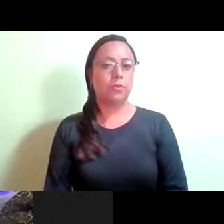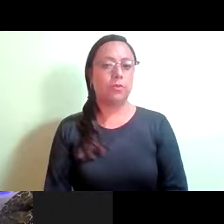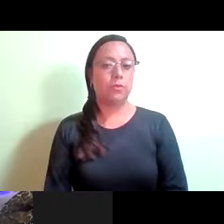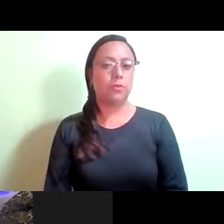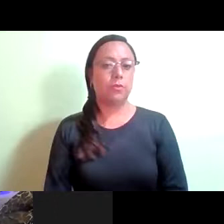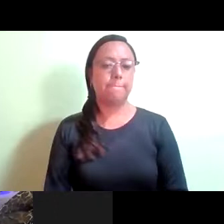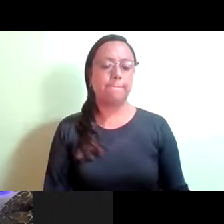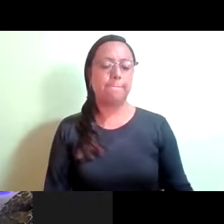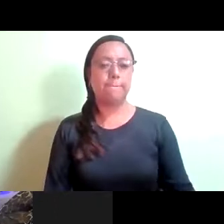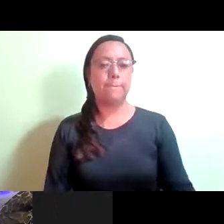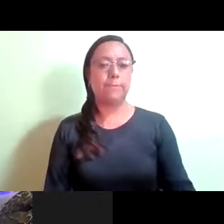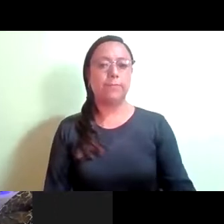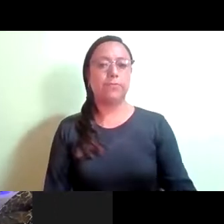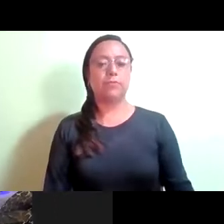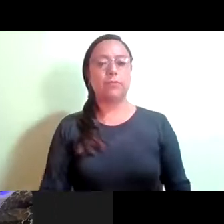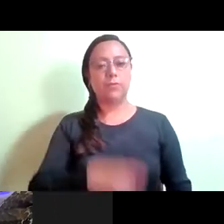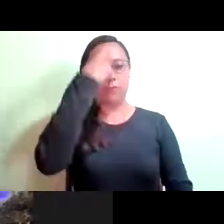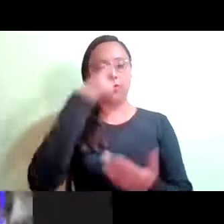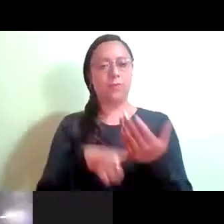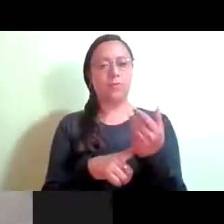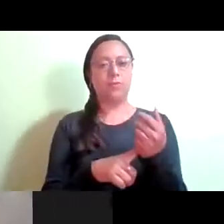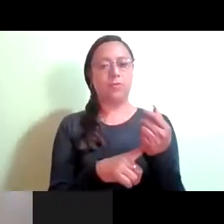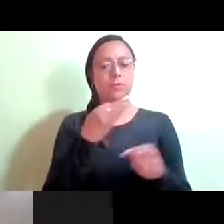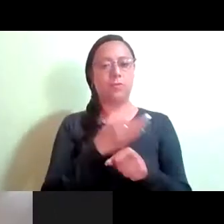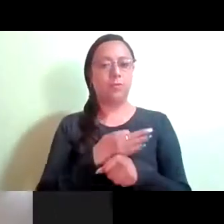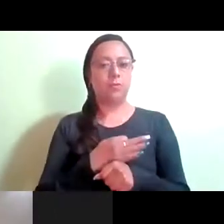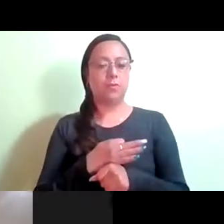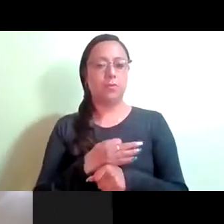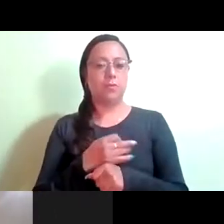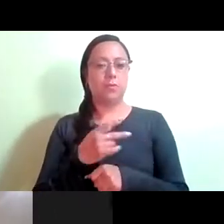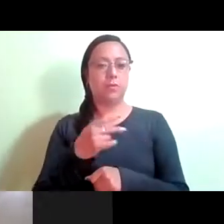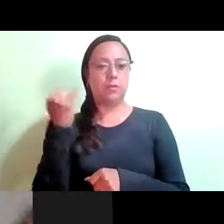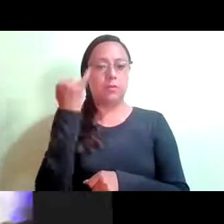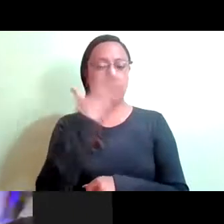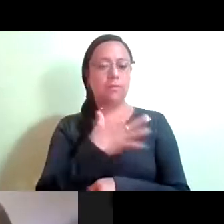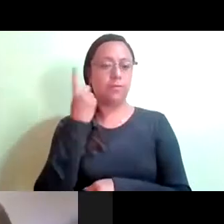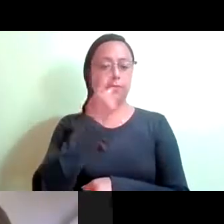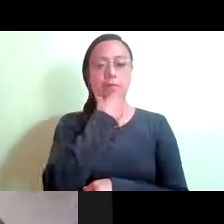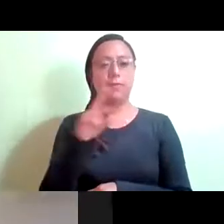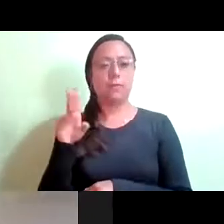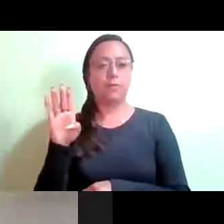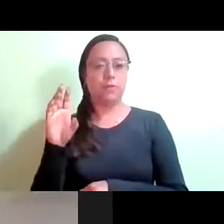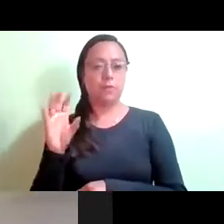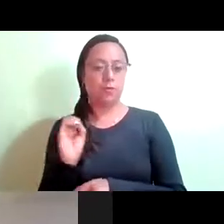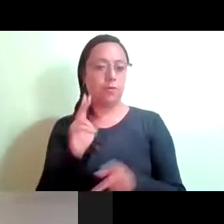parece que se se pausó la imagen del diputado Rubio. pausó. Audio también.